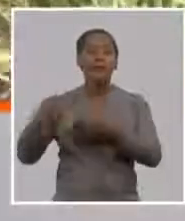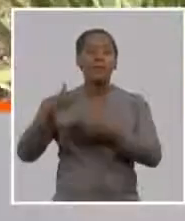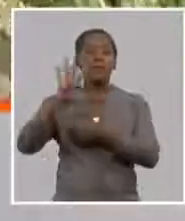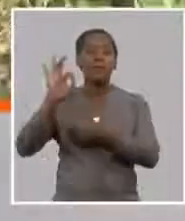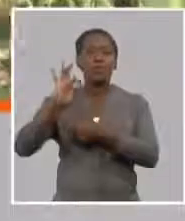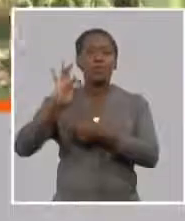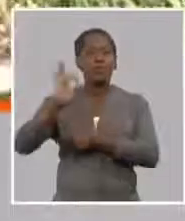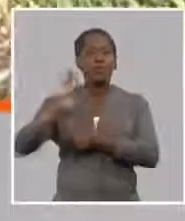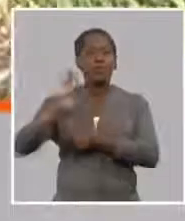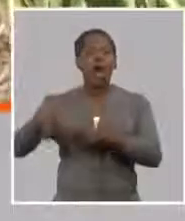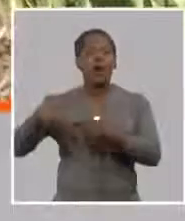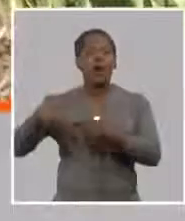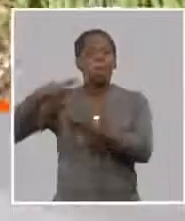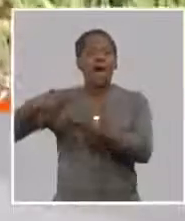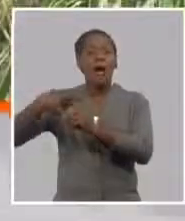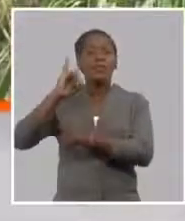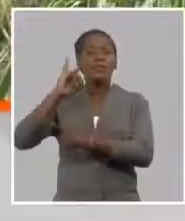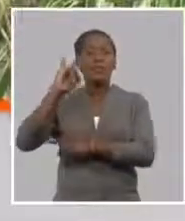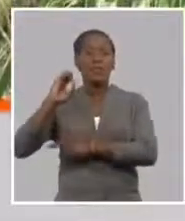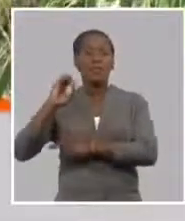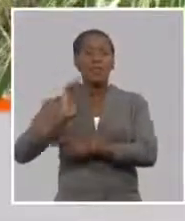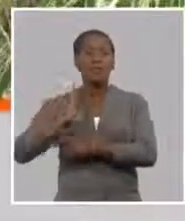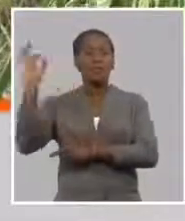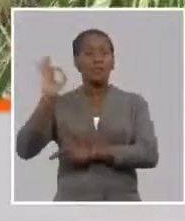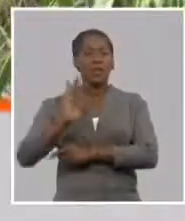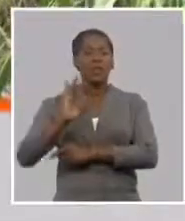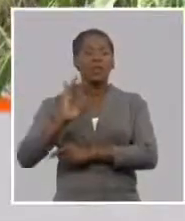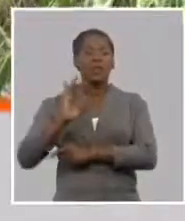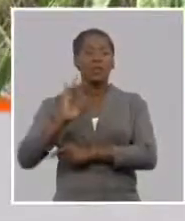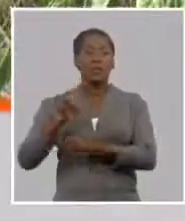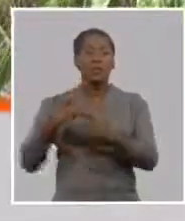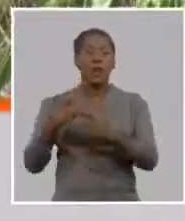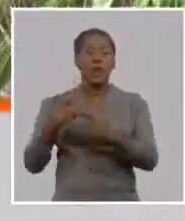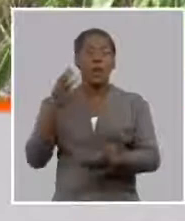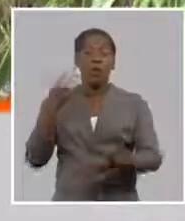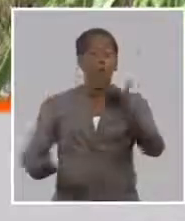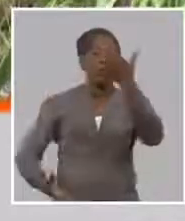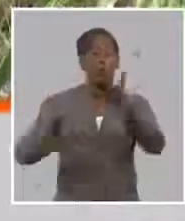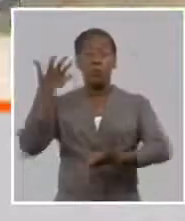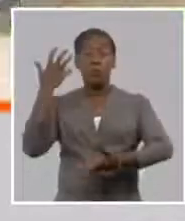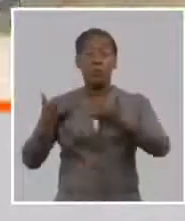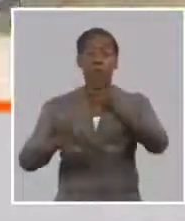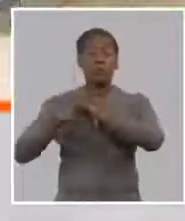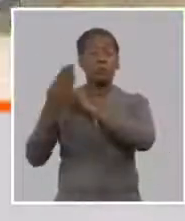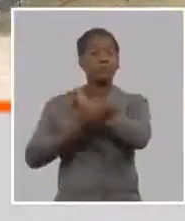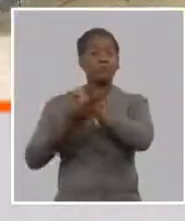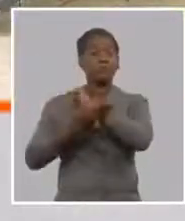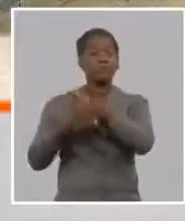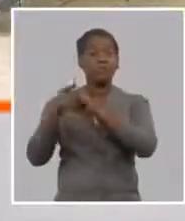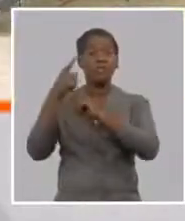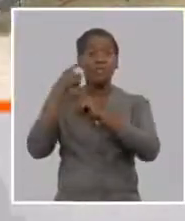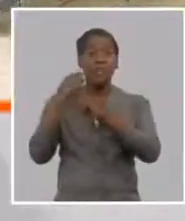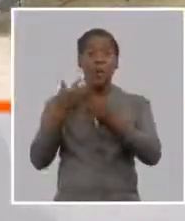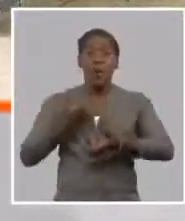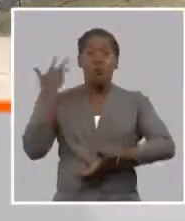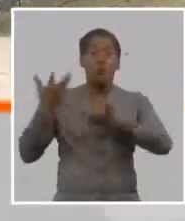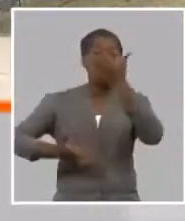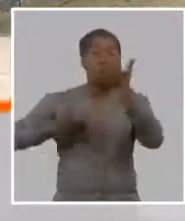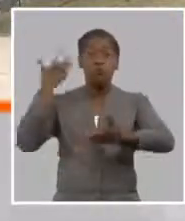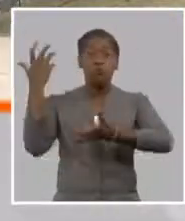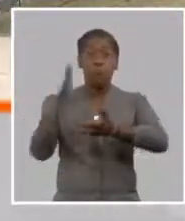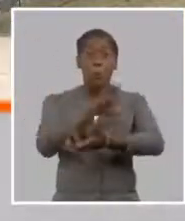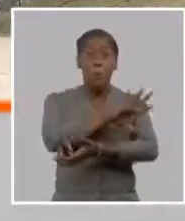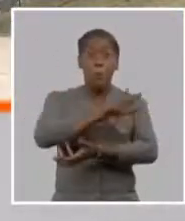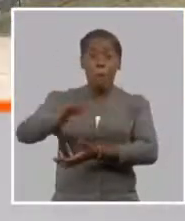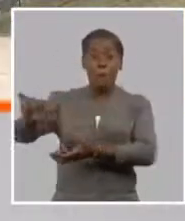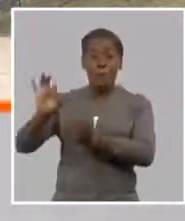se está controlando ahora en el país bastante complicado pero en el tema de la caña el incendio es un riesgo alto latente y por lo tanto